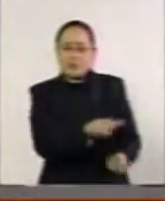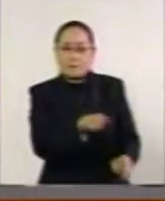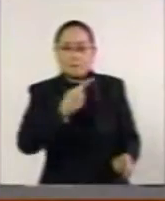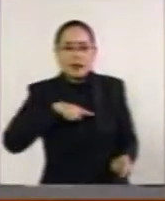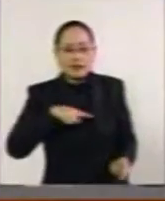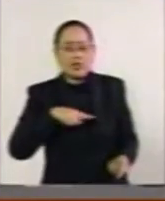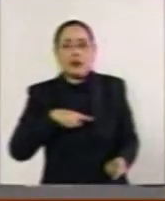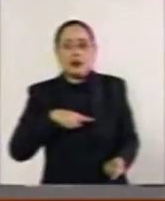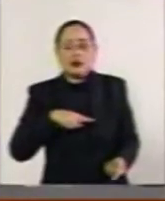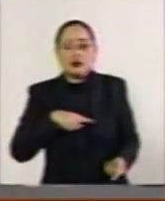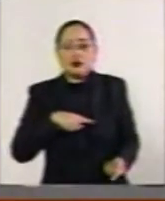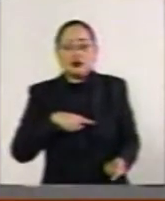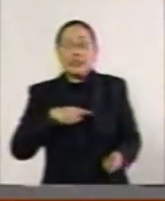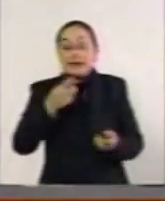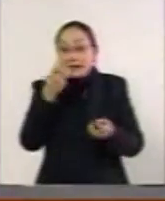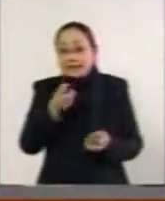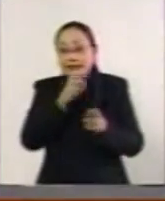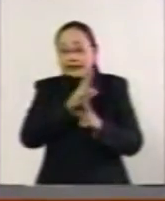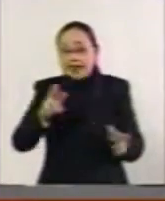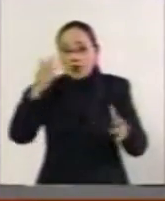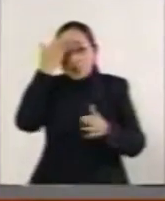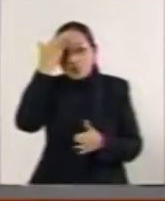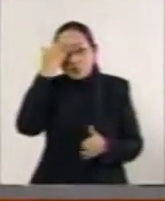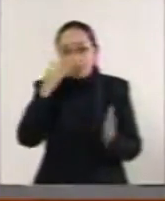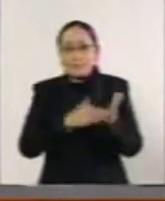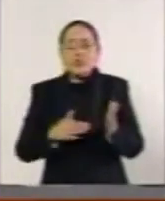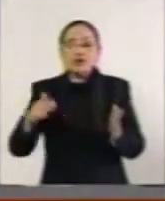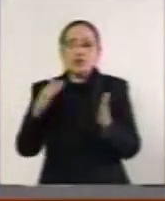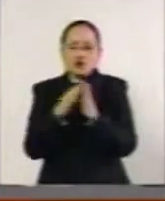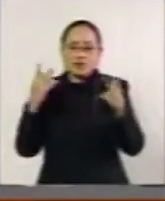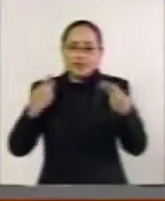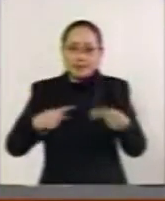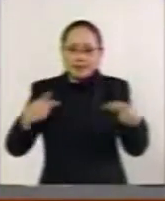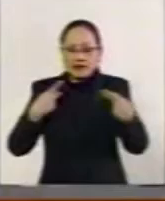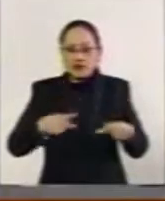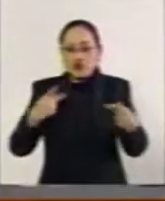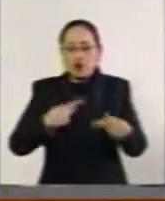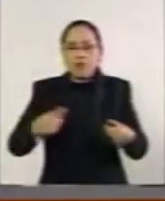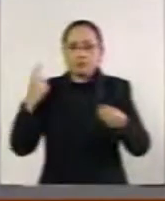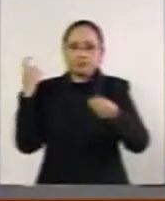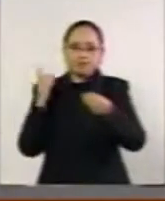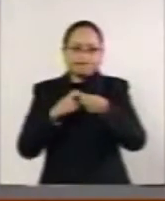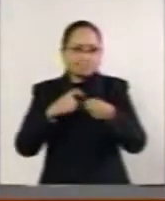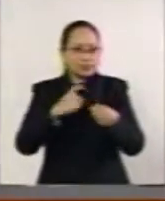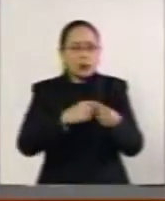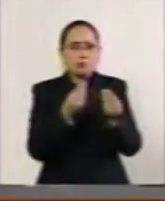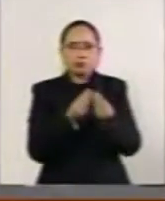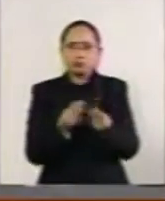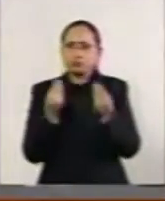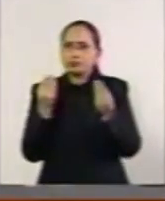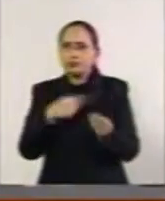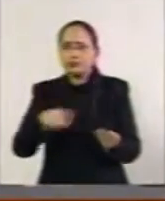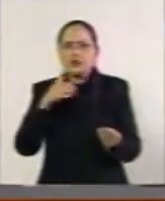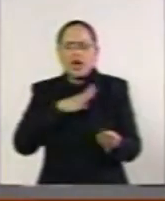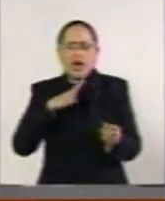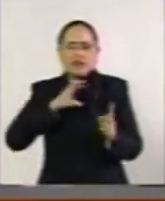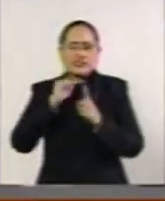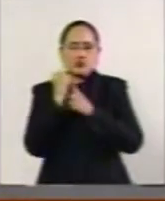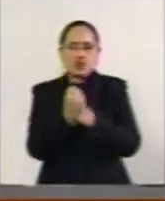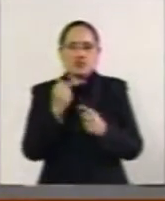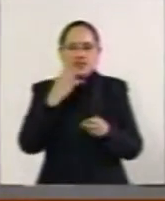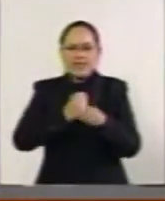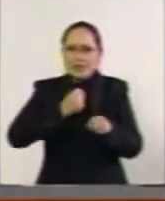Se trata del reconocimiento de millones de personas que se encuentran, muchas de ellas, en situaciones de